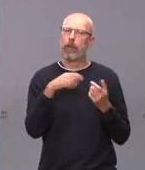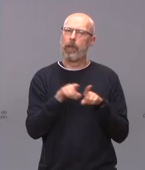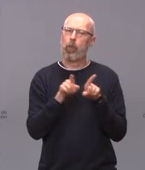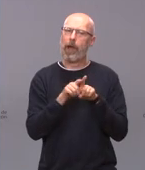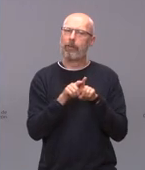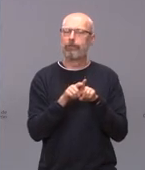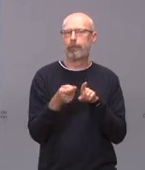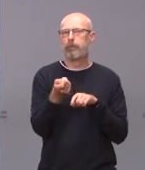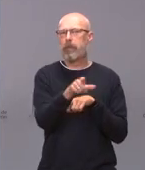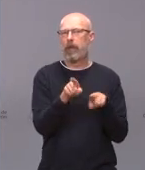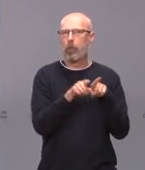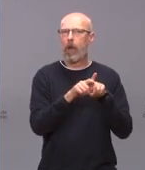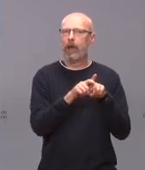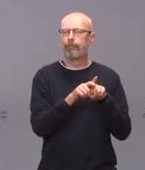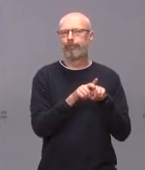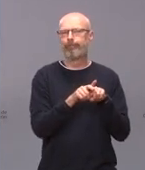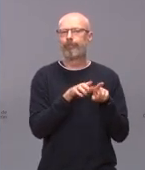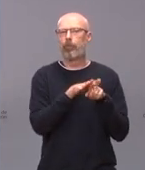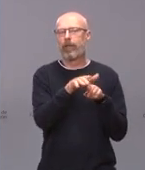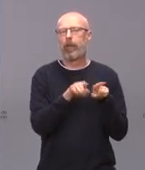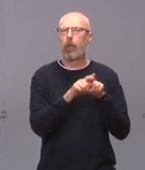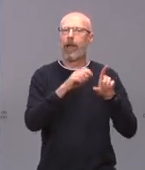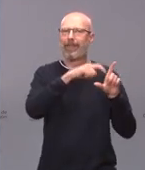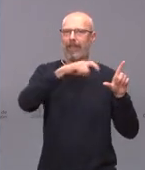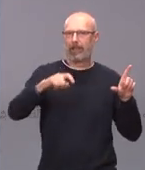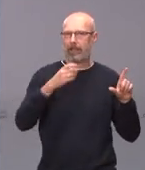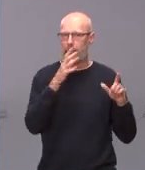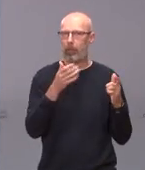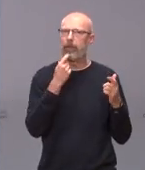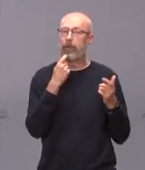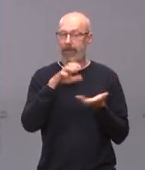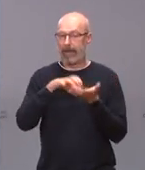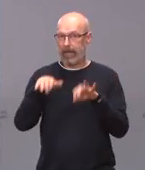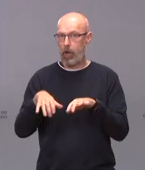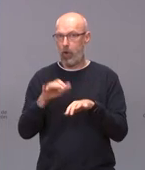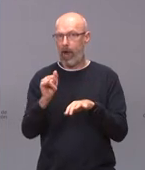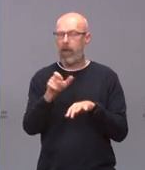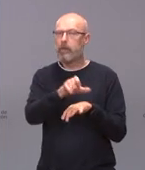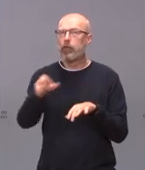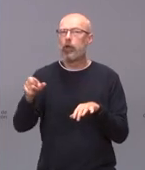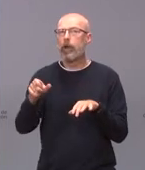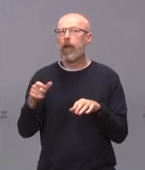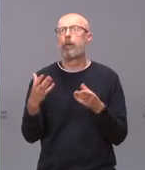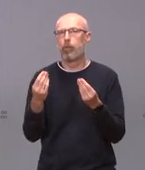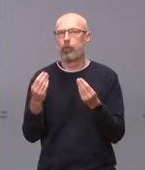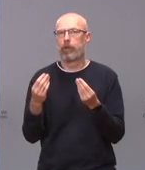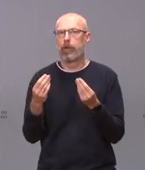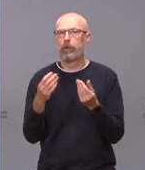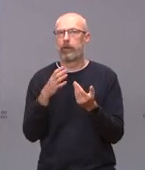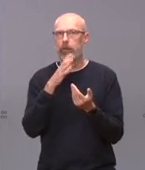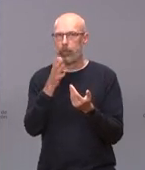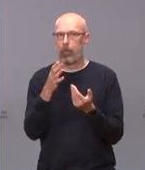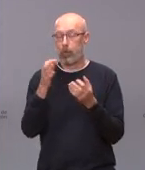hecho de que Castilla y León tiene un grupo de población muy abundante precisamente por donde se ha empezado la vacunación